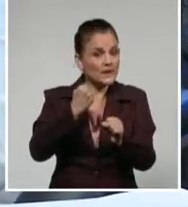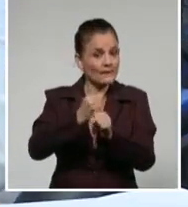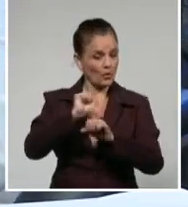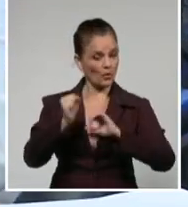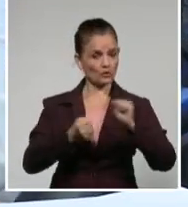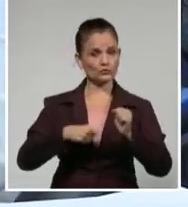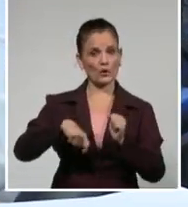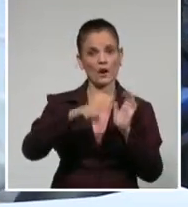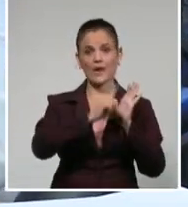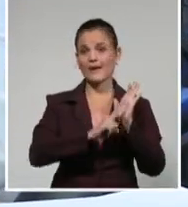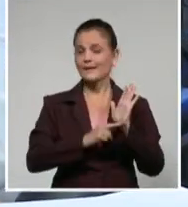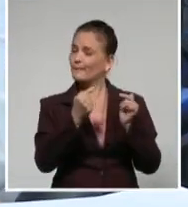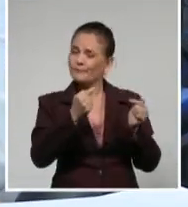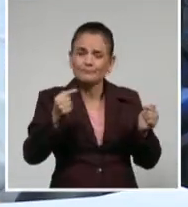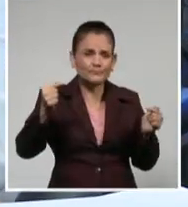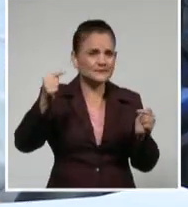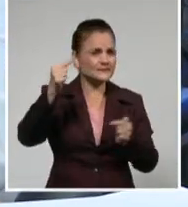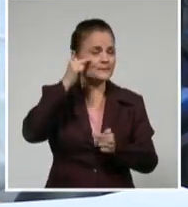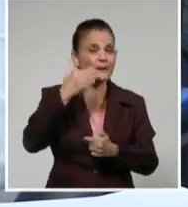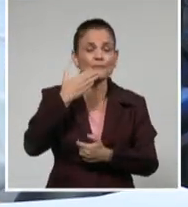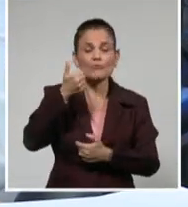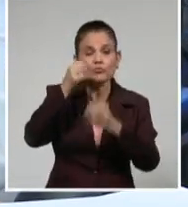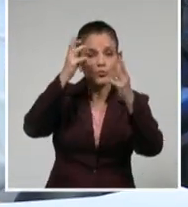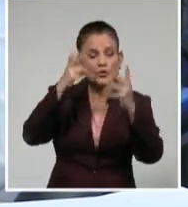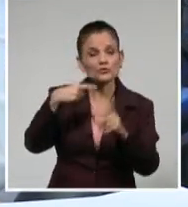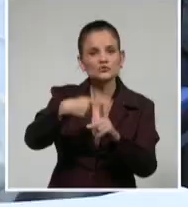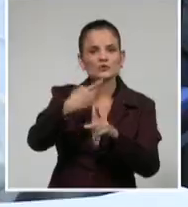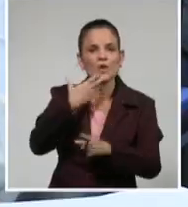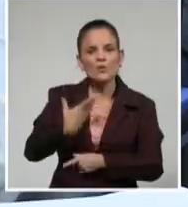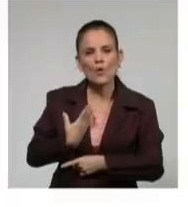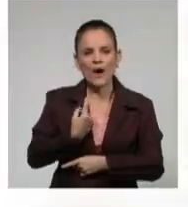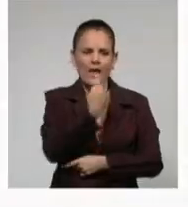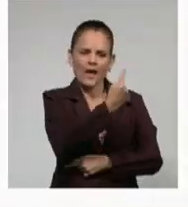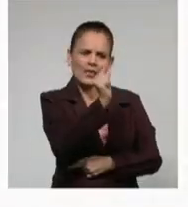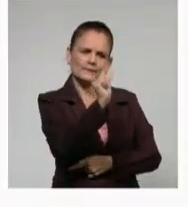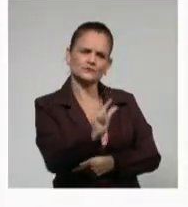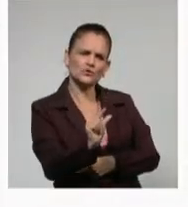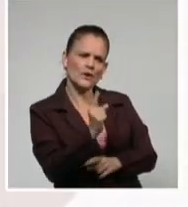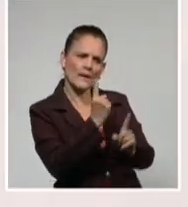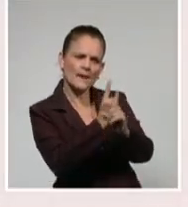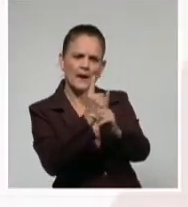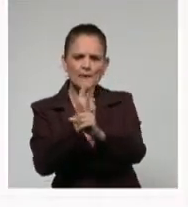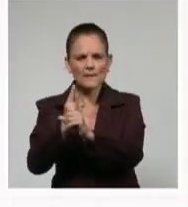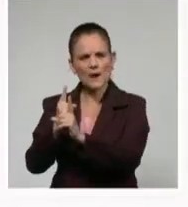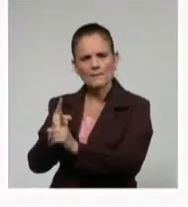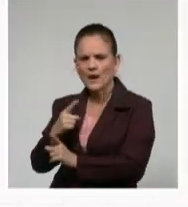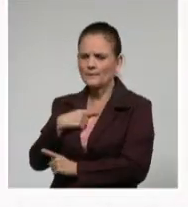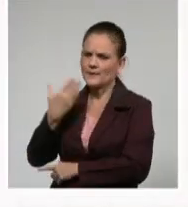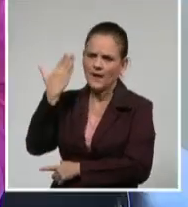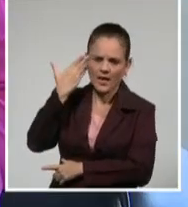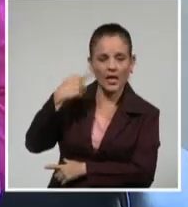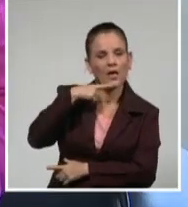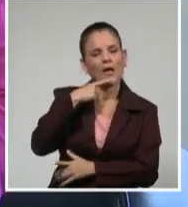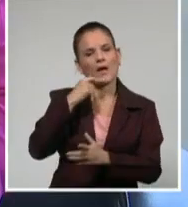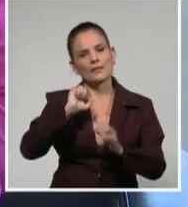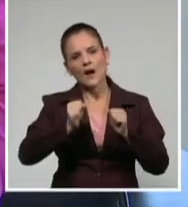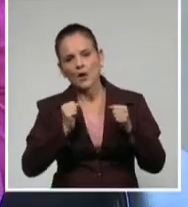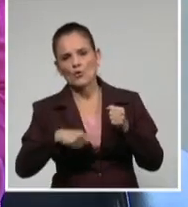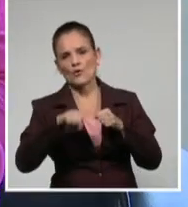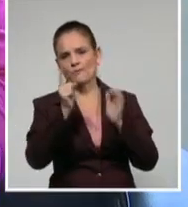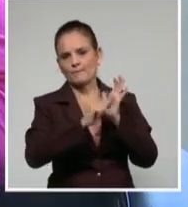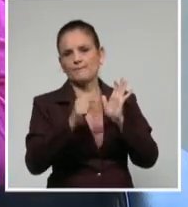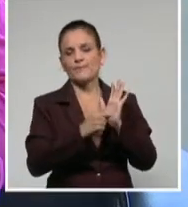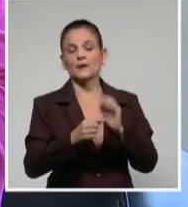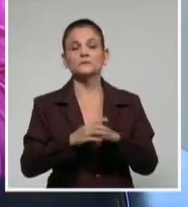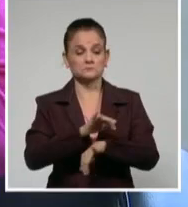efectivo que tocar puertas y que hablar con cada familia. Este Consejo Energético Nacional finalizó